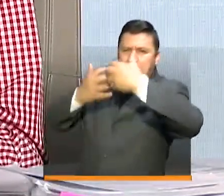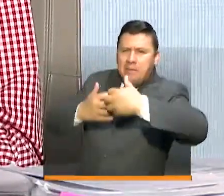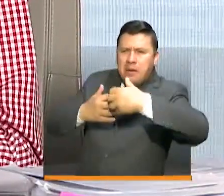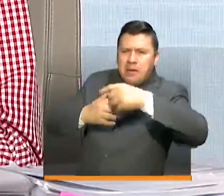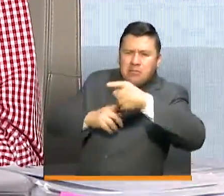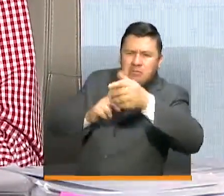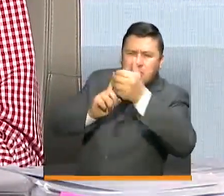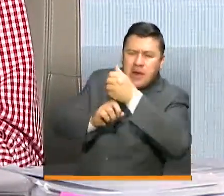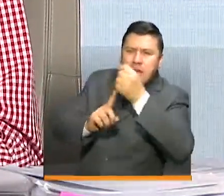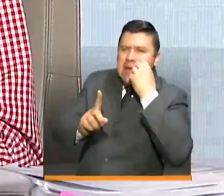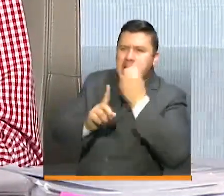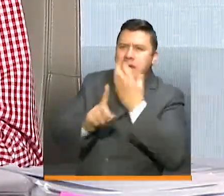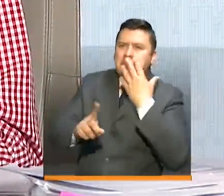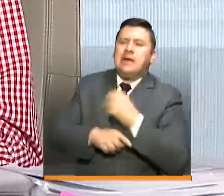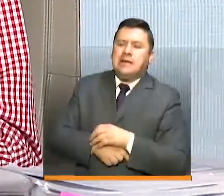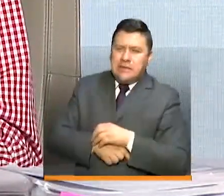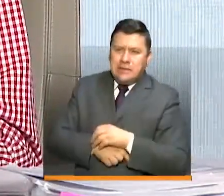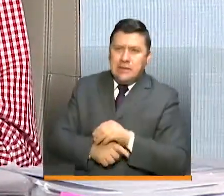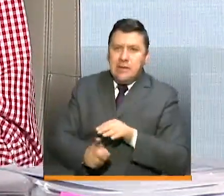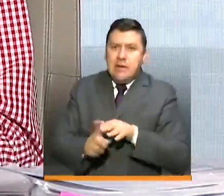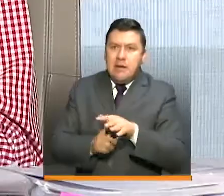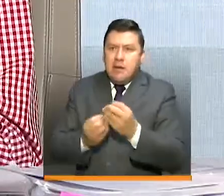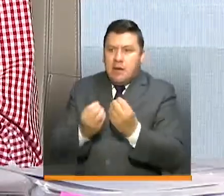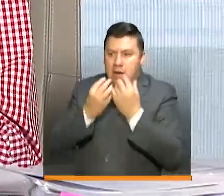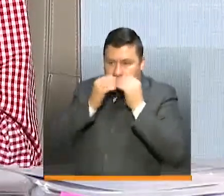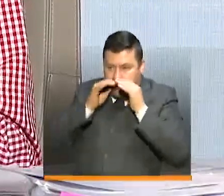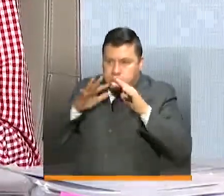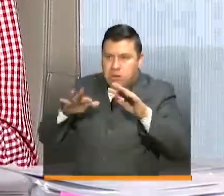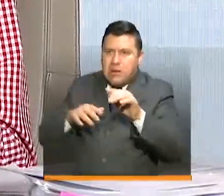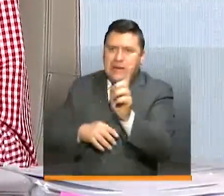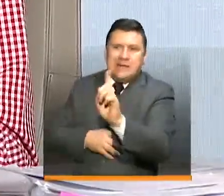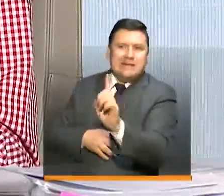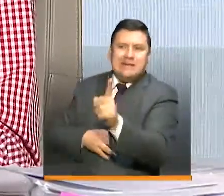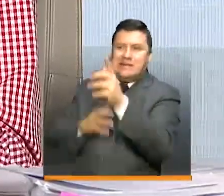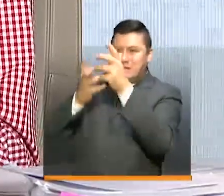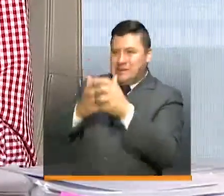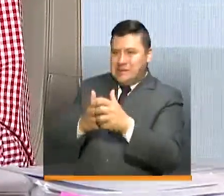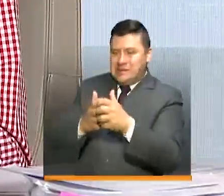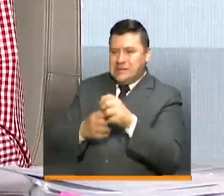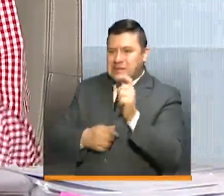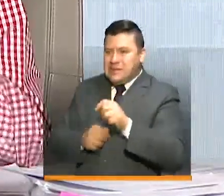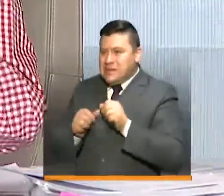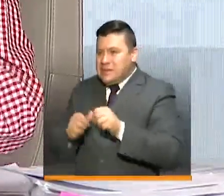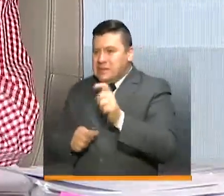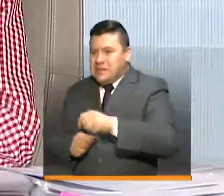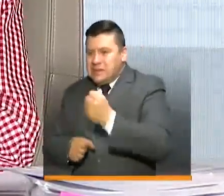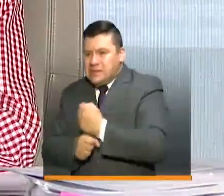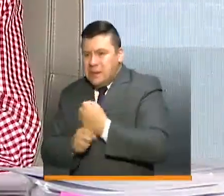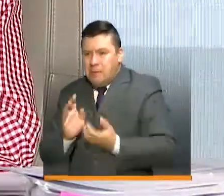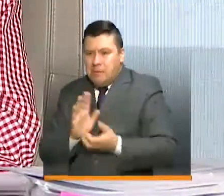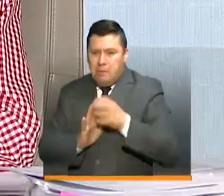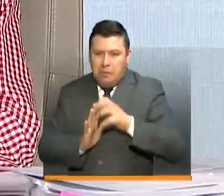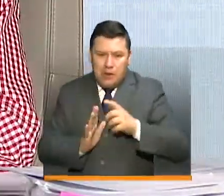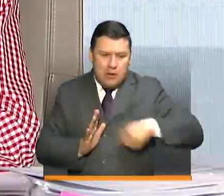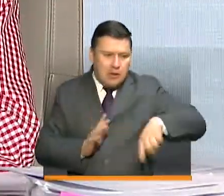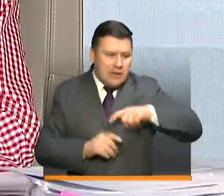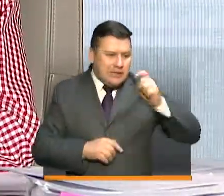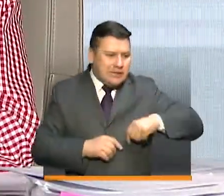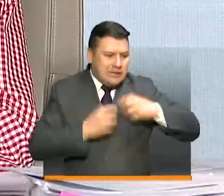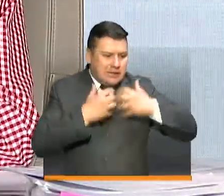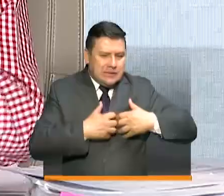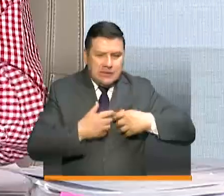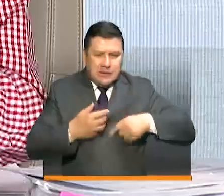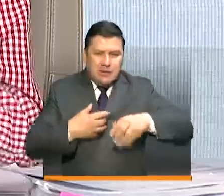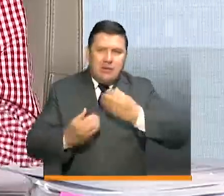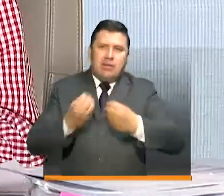un impacto eventual sobre riesgos de contagio, su importancia en empleo, la necesidad del producto que tenían esos subsectores,